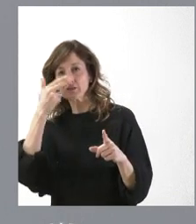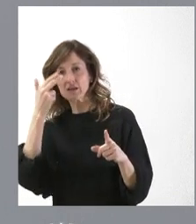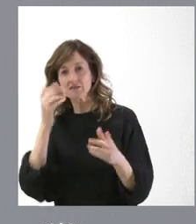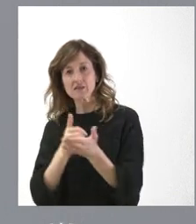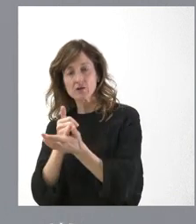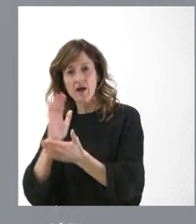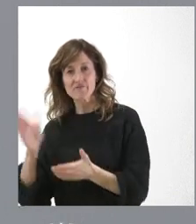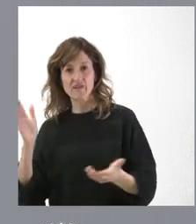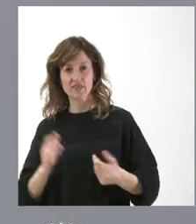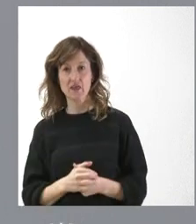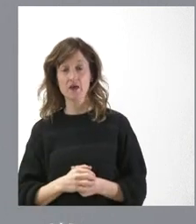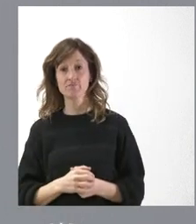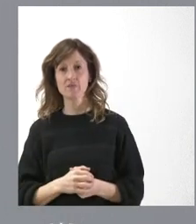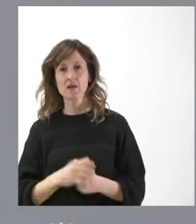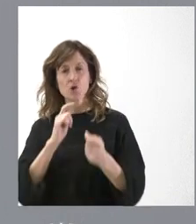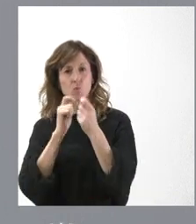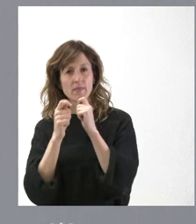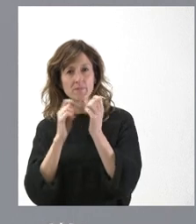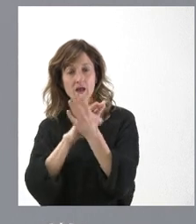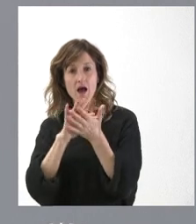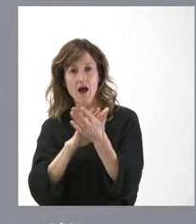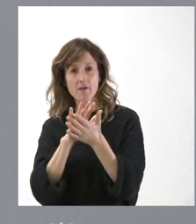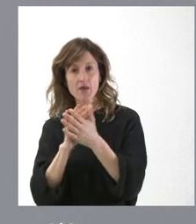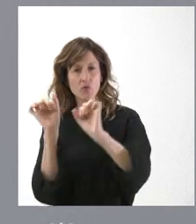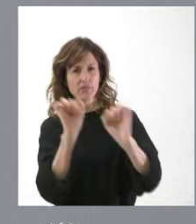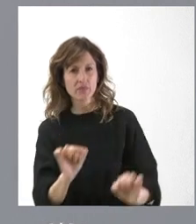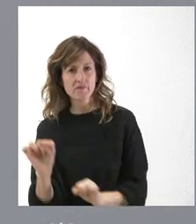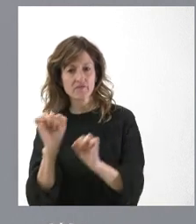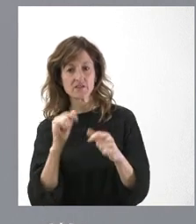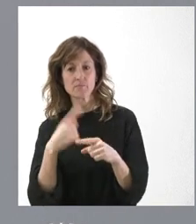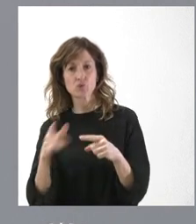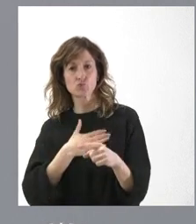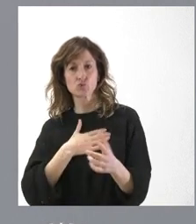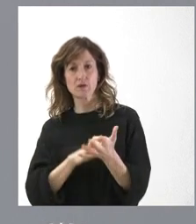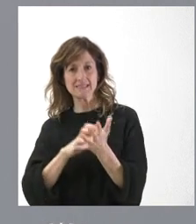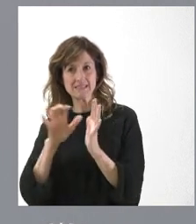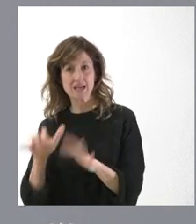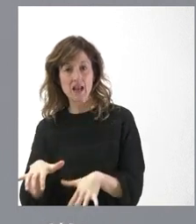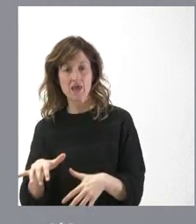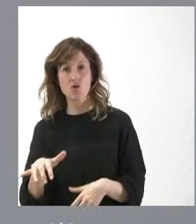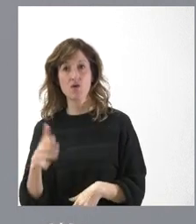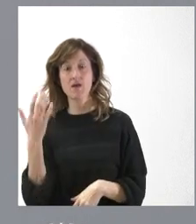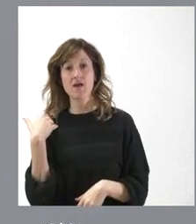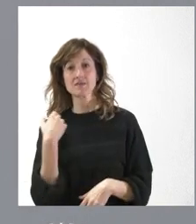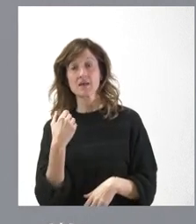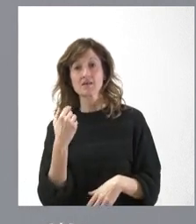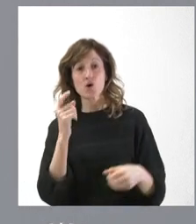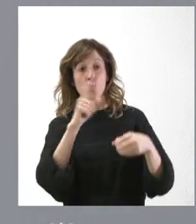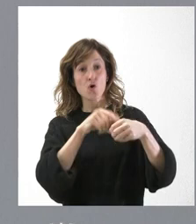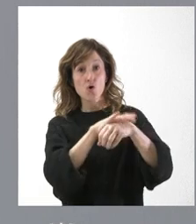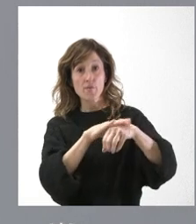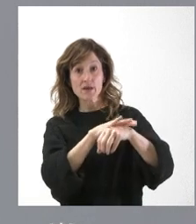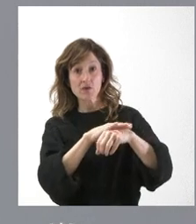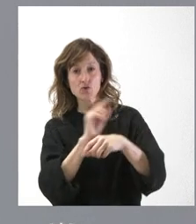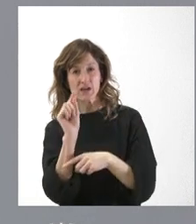agricultores. ¿Cuántas veces en esta rueda de prensa hemos hablado de tener que defender los productos de Castilla y León que eran criticados por algunos miembros del Gobierno de España?